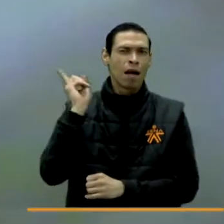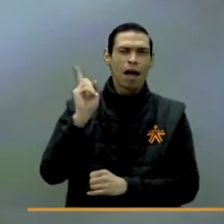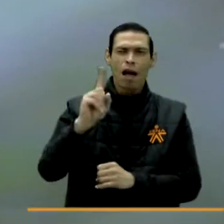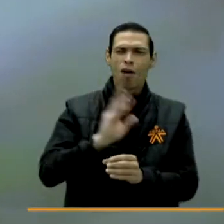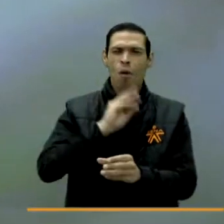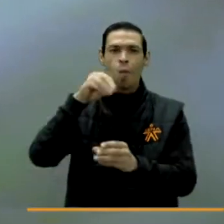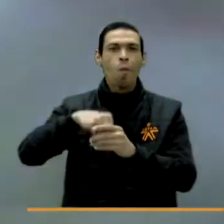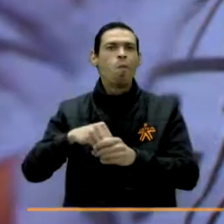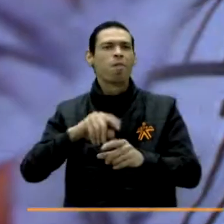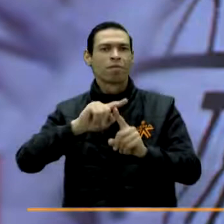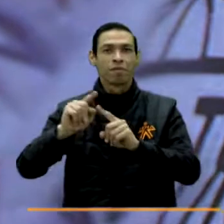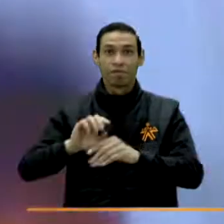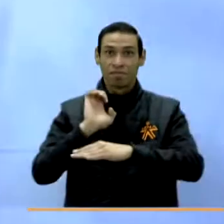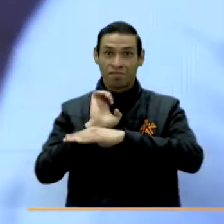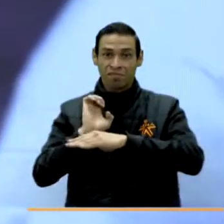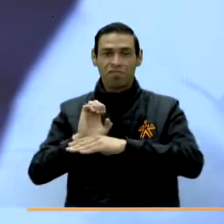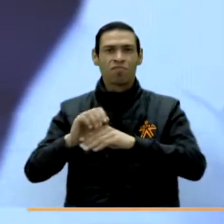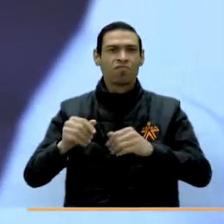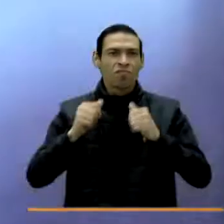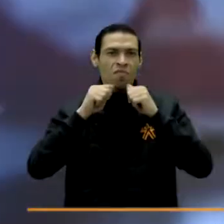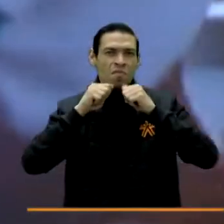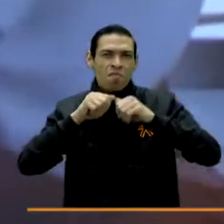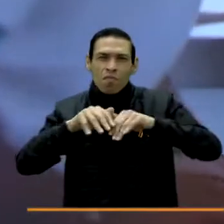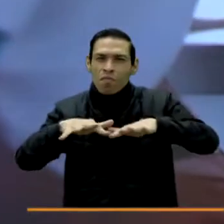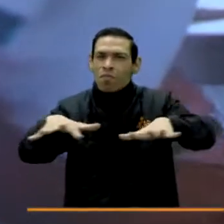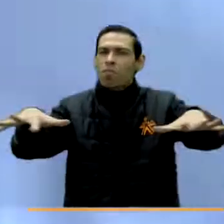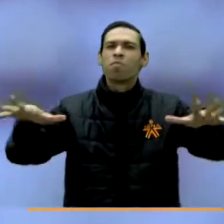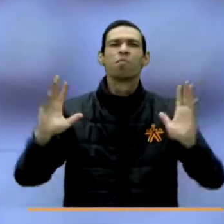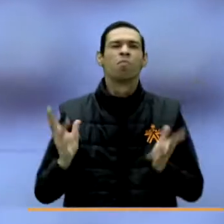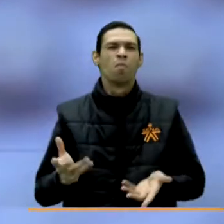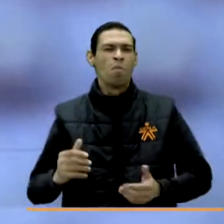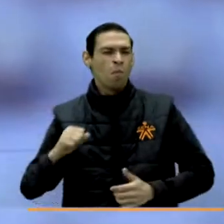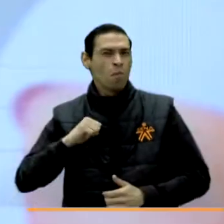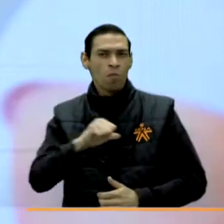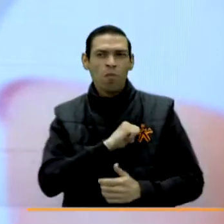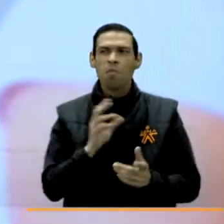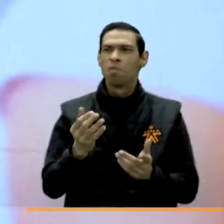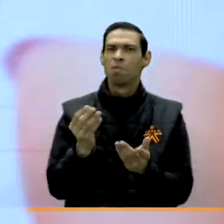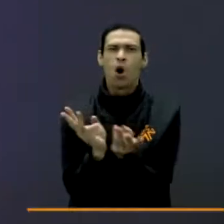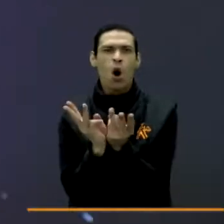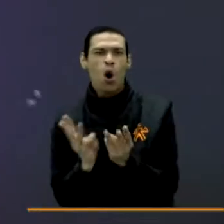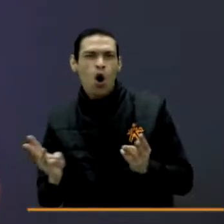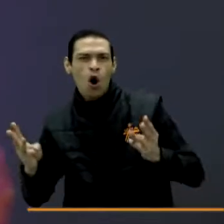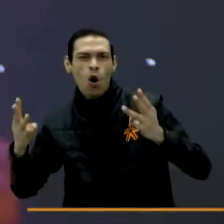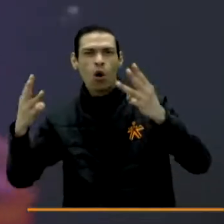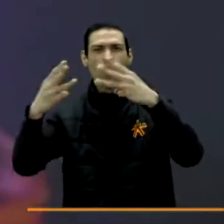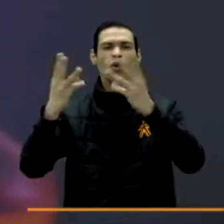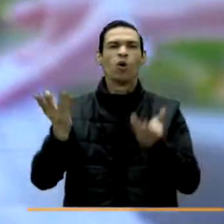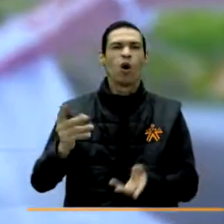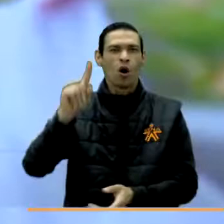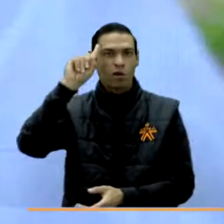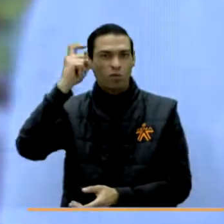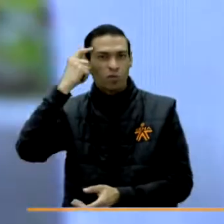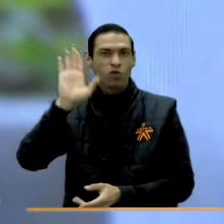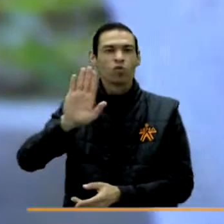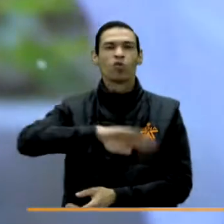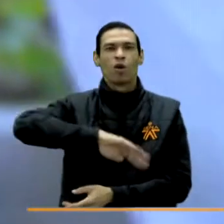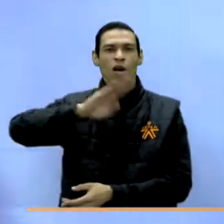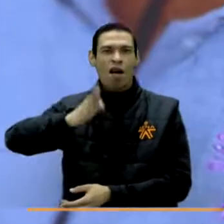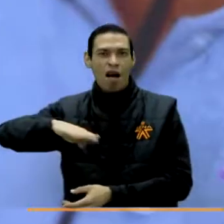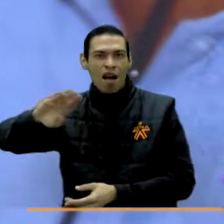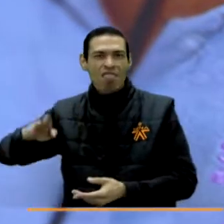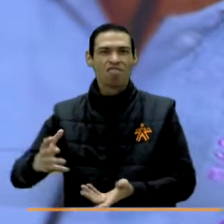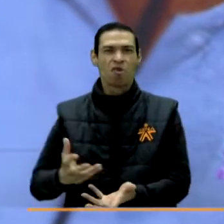profesional ha trabajado en entidades públicas y privadas como el Programa de las Naciones Unidas para el Desarrollo, la Gobernación de Antioquia, la Pontificia